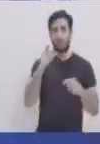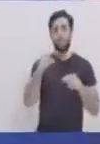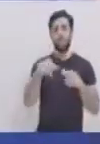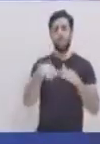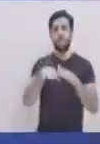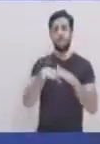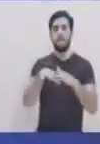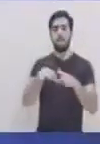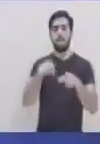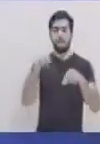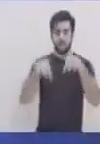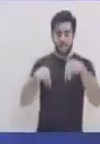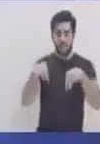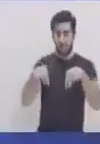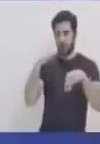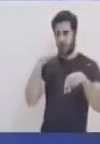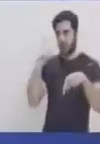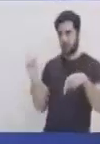separo piernas